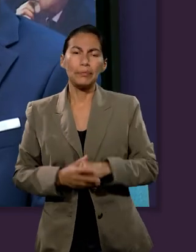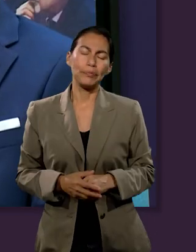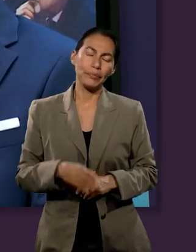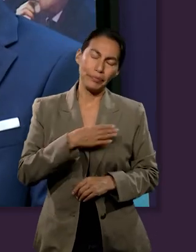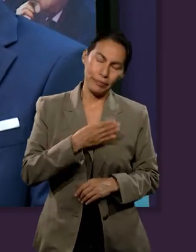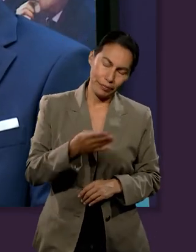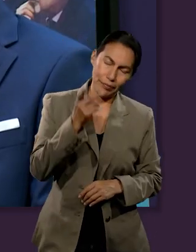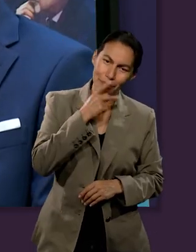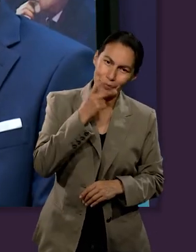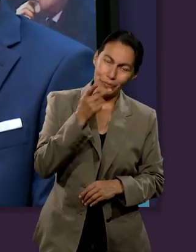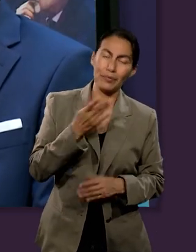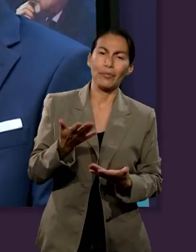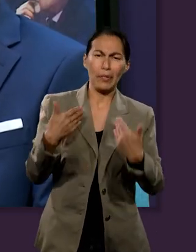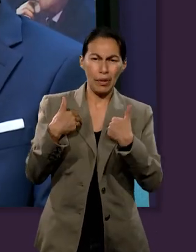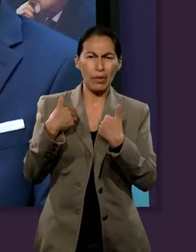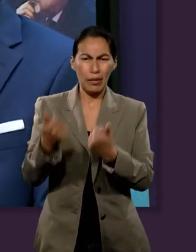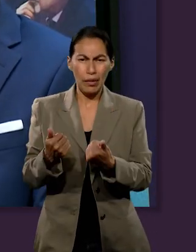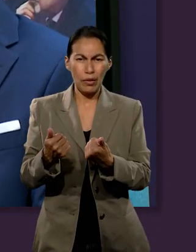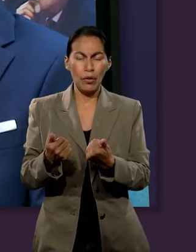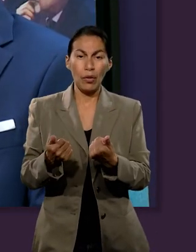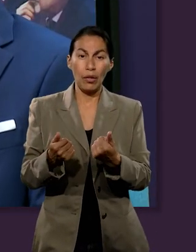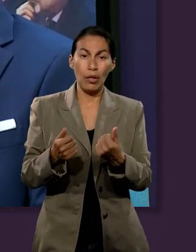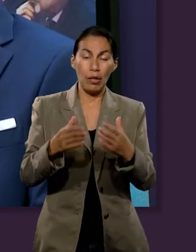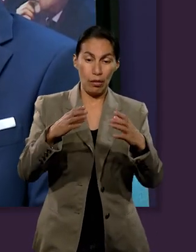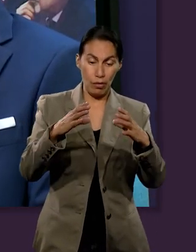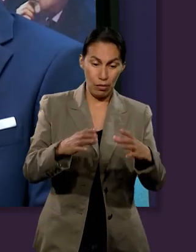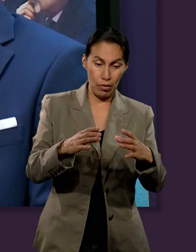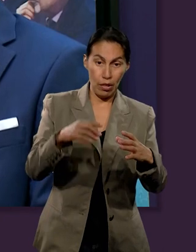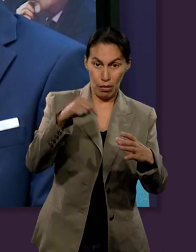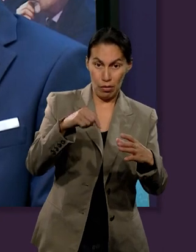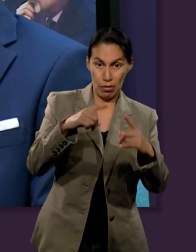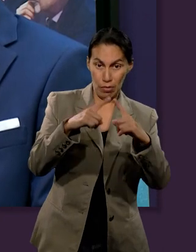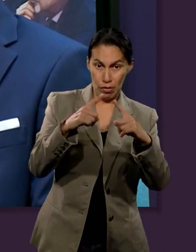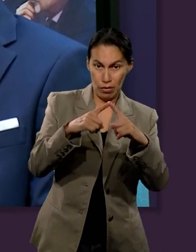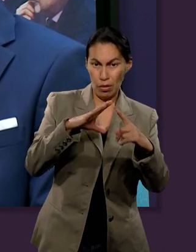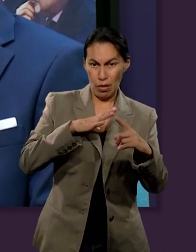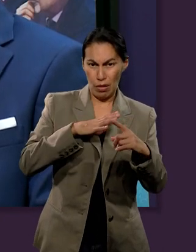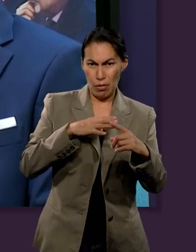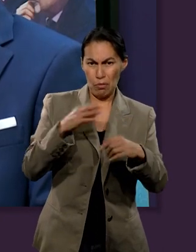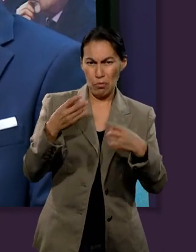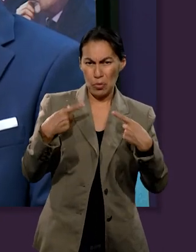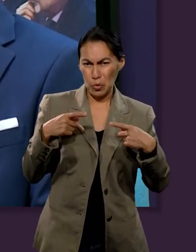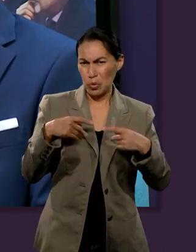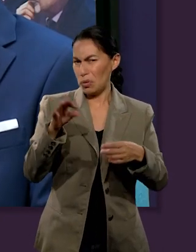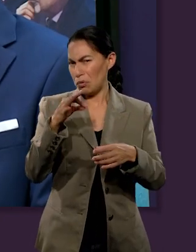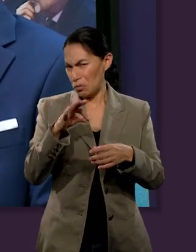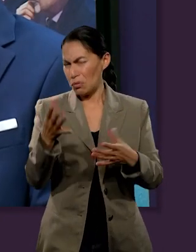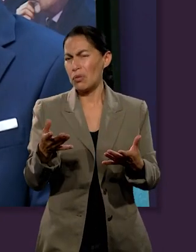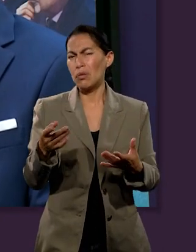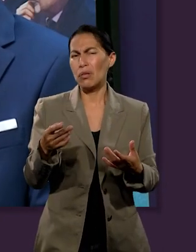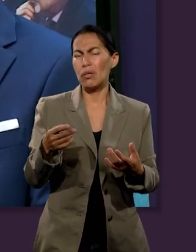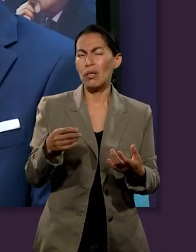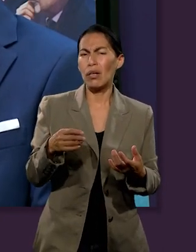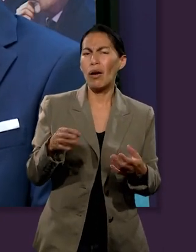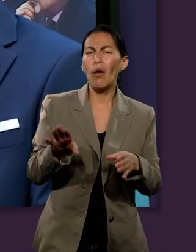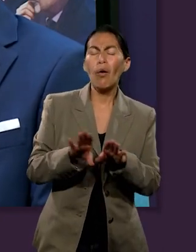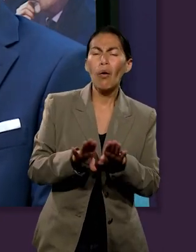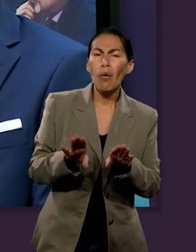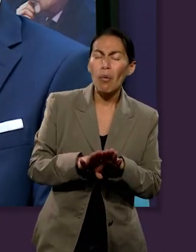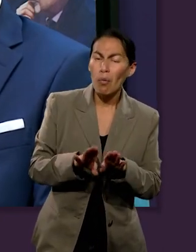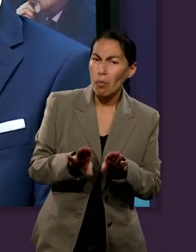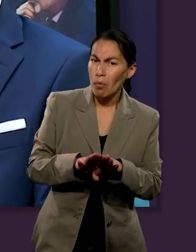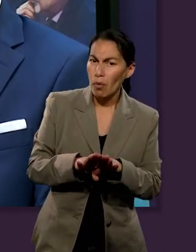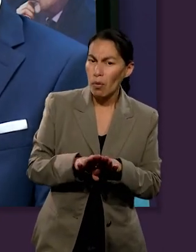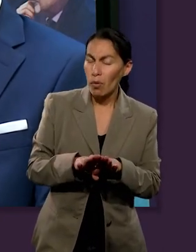entendiendo que el alfolí se encuentra en la iglesia, en tesorería de la iglesia, la iglesia tiene un sistema bien determinado